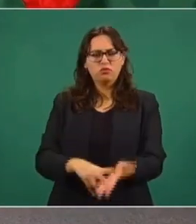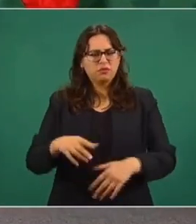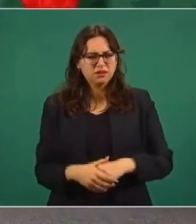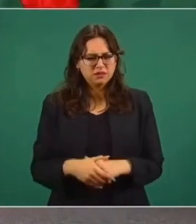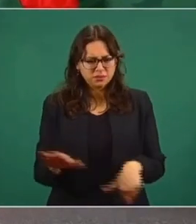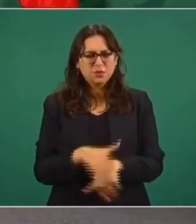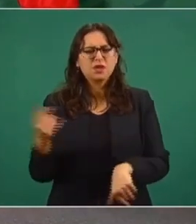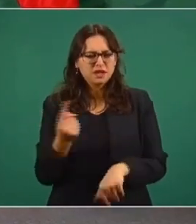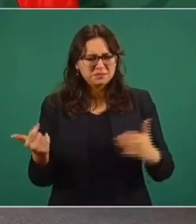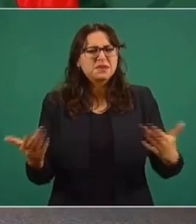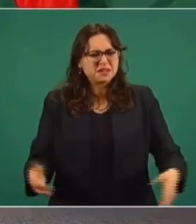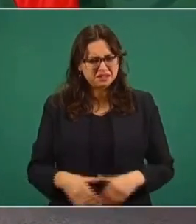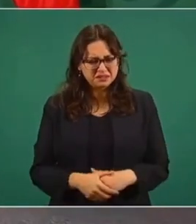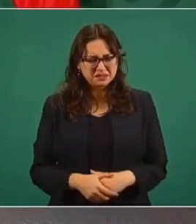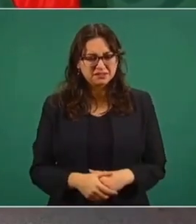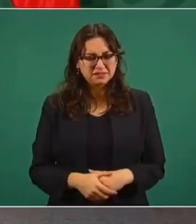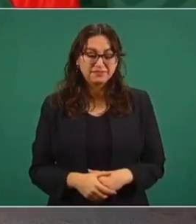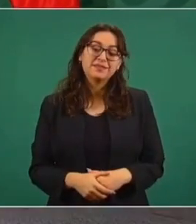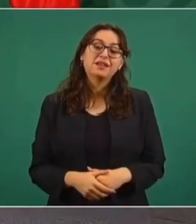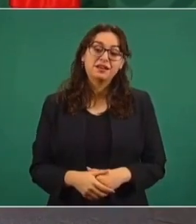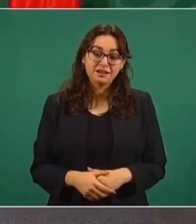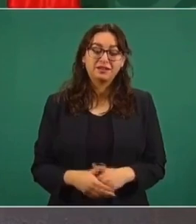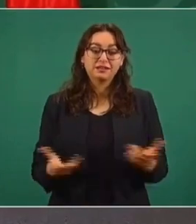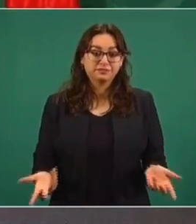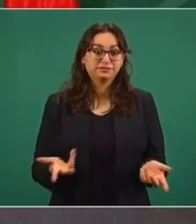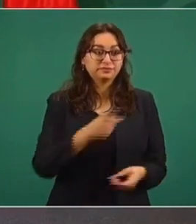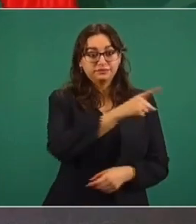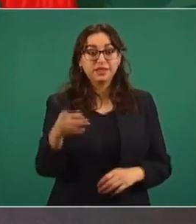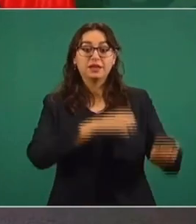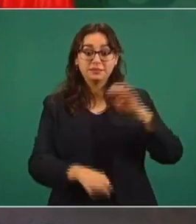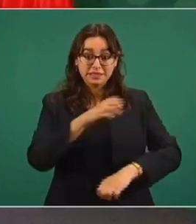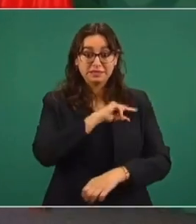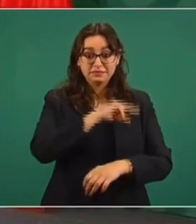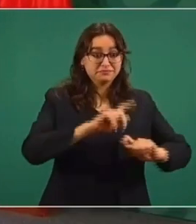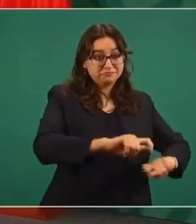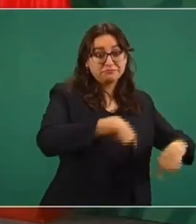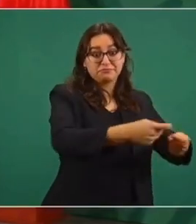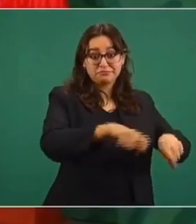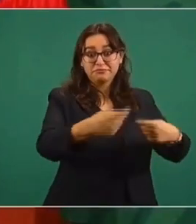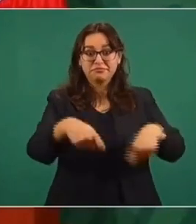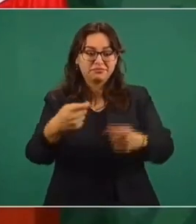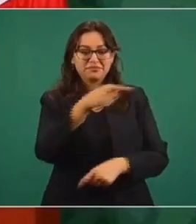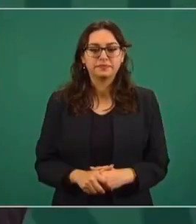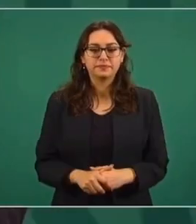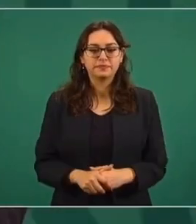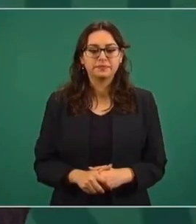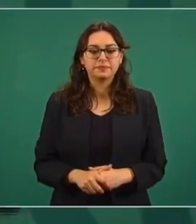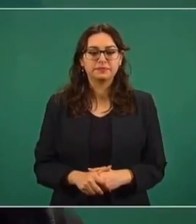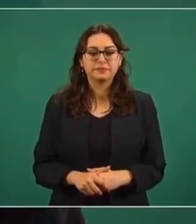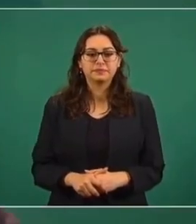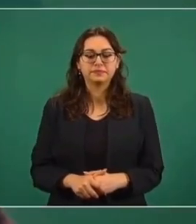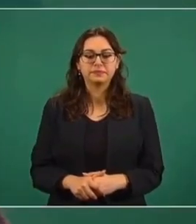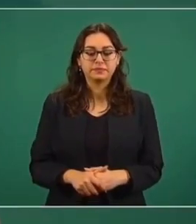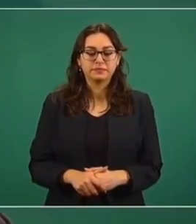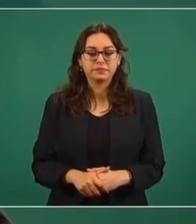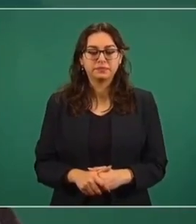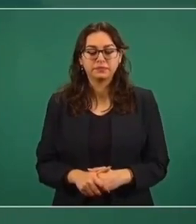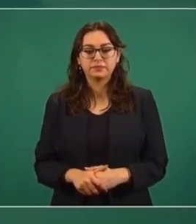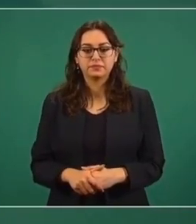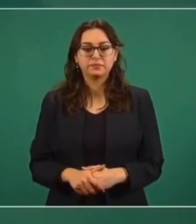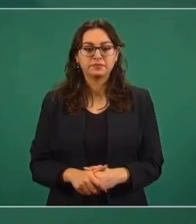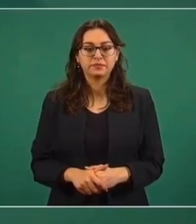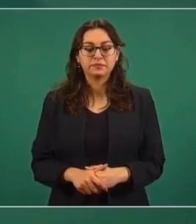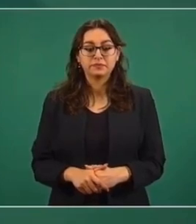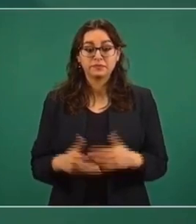los beneficiados con las privatizaciones tuvieran su propio gobierno. Bueno, la responsable de